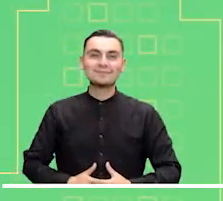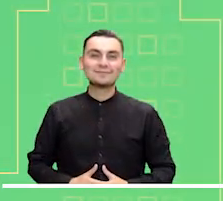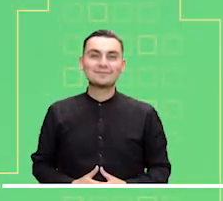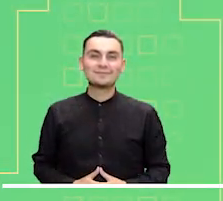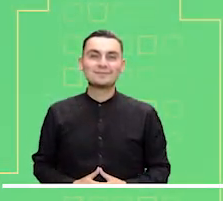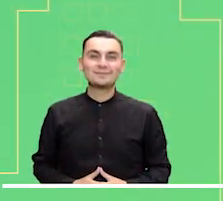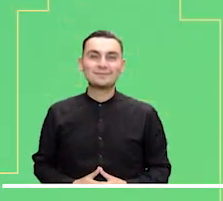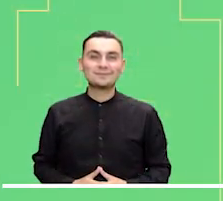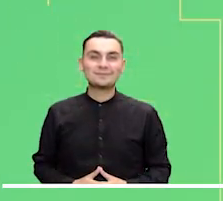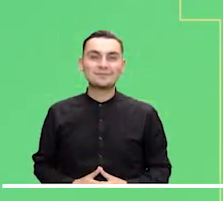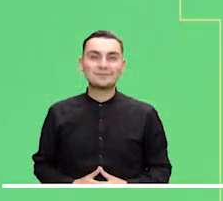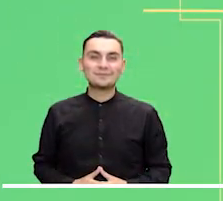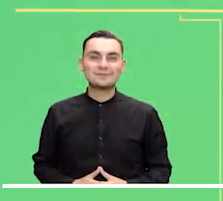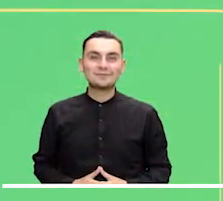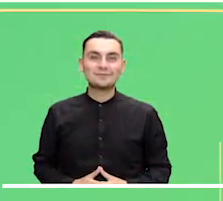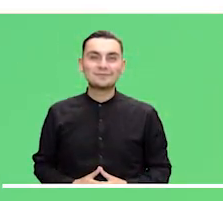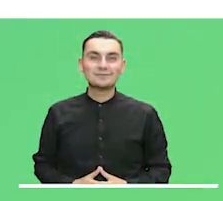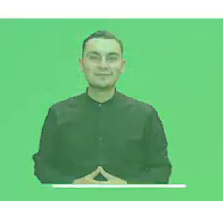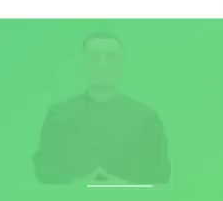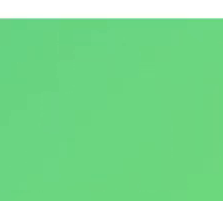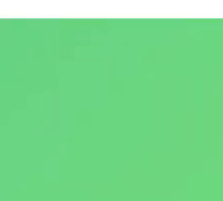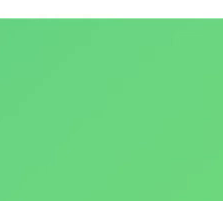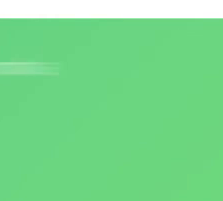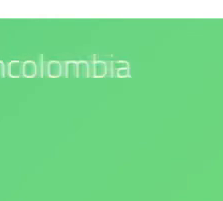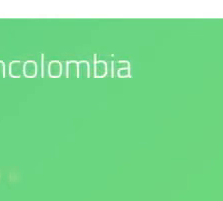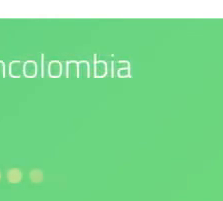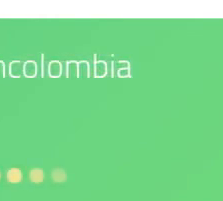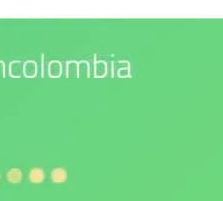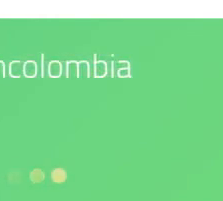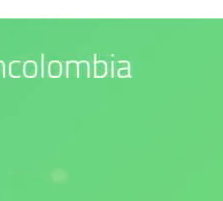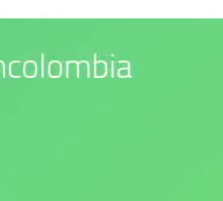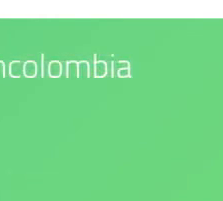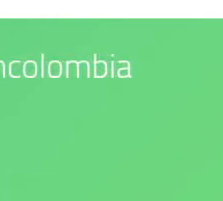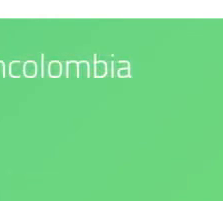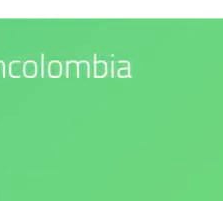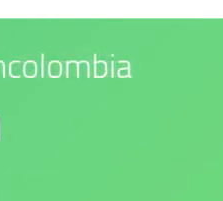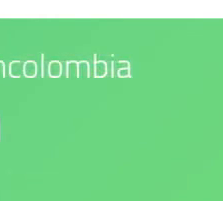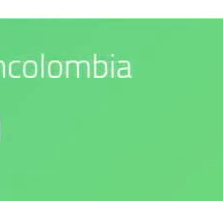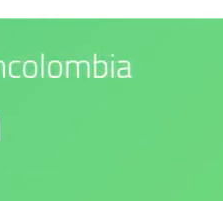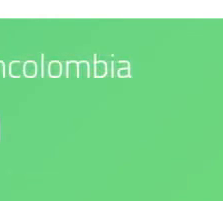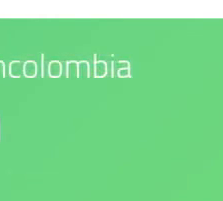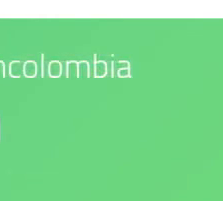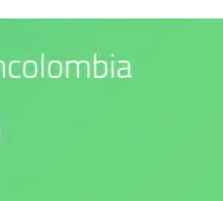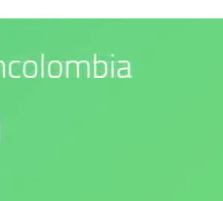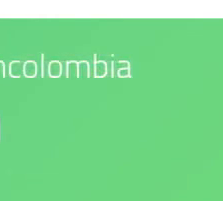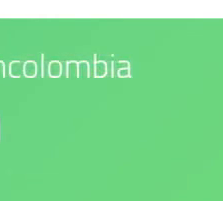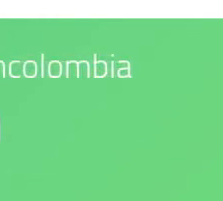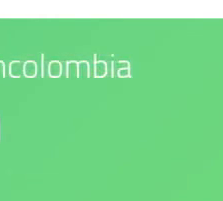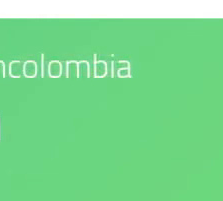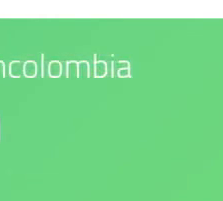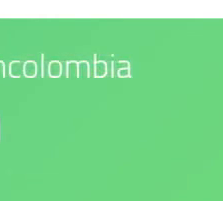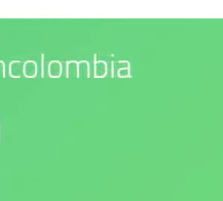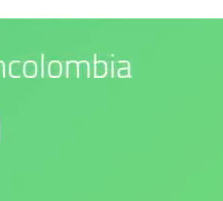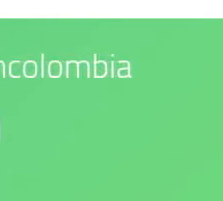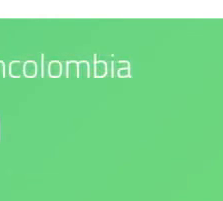nuestras redes sociales. Nuestro compromiso es con el medio ambiente. IDEAM es confianza y prevención.